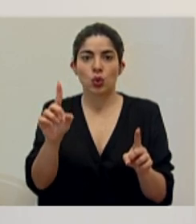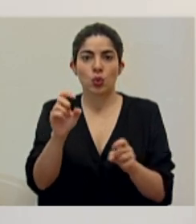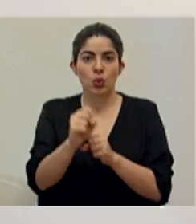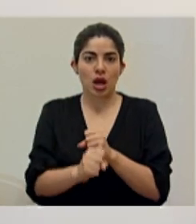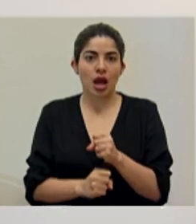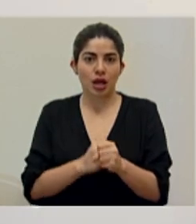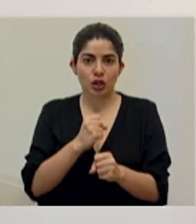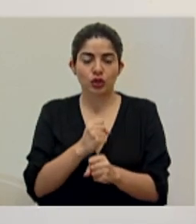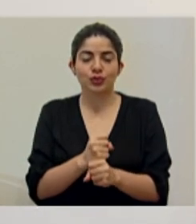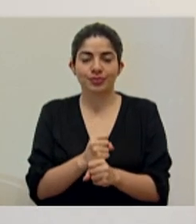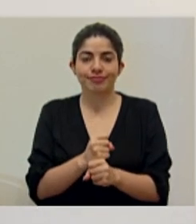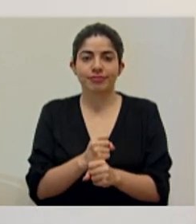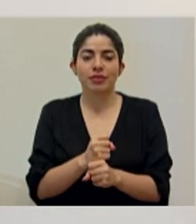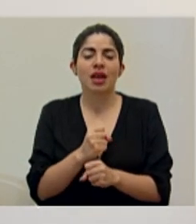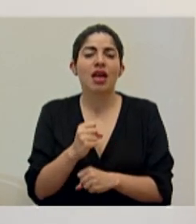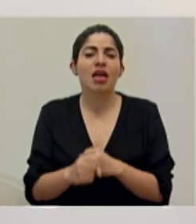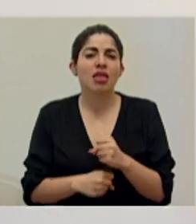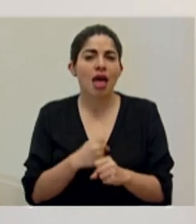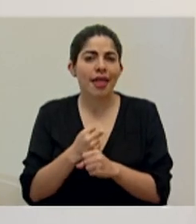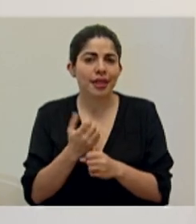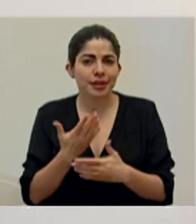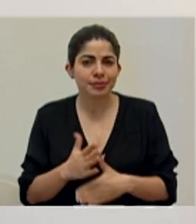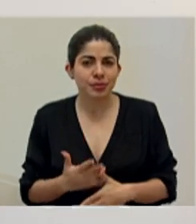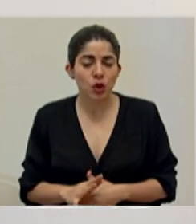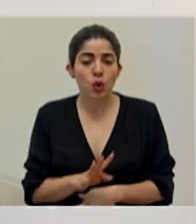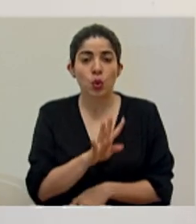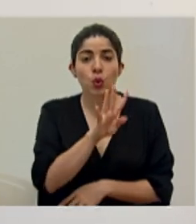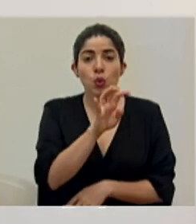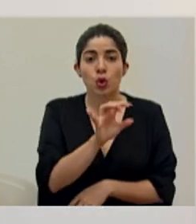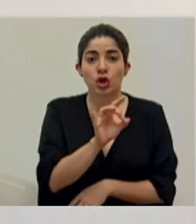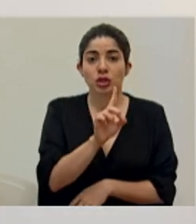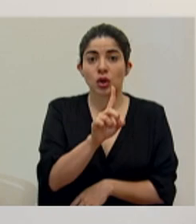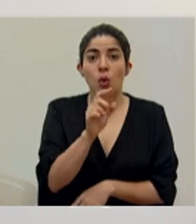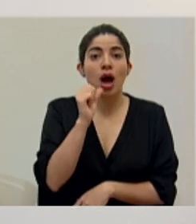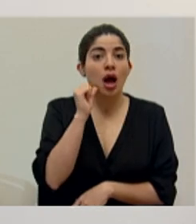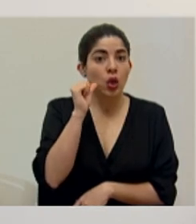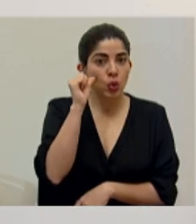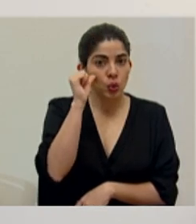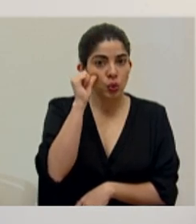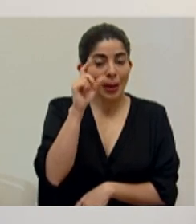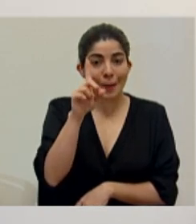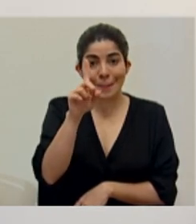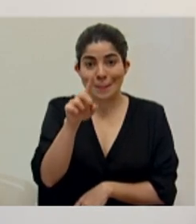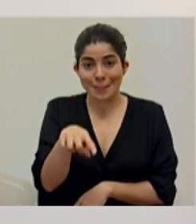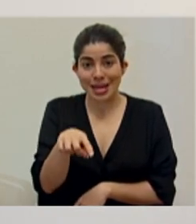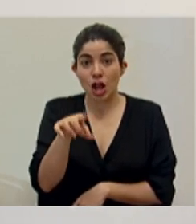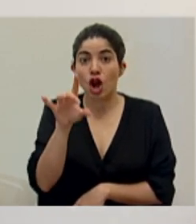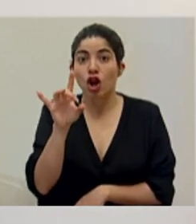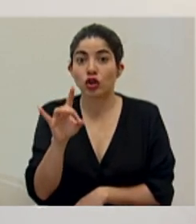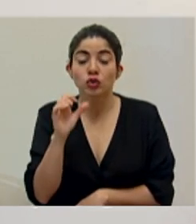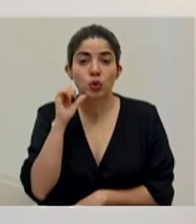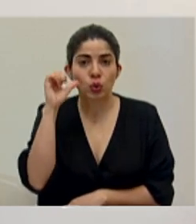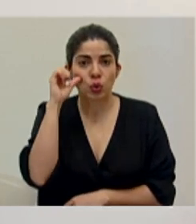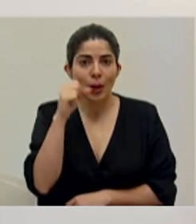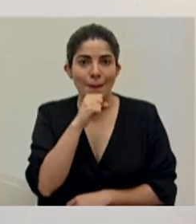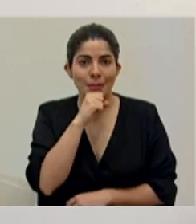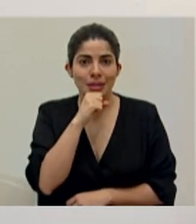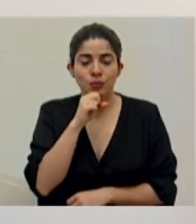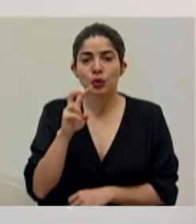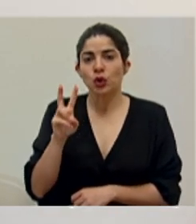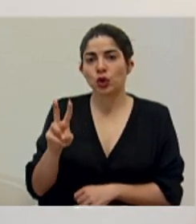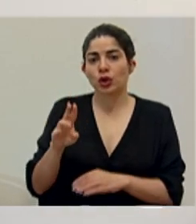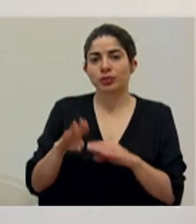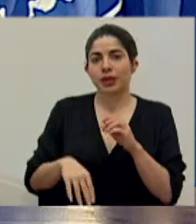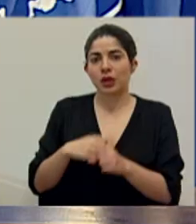Por edad son 481 adultos, 1,008 adultos mayores y 2